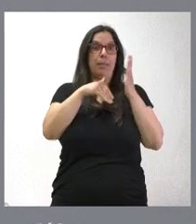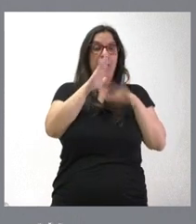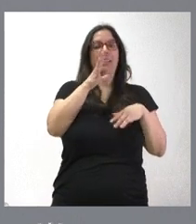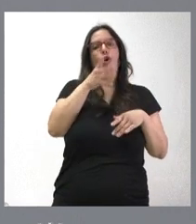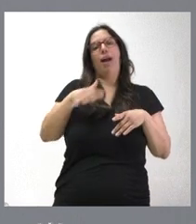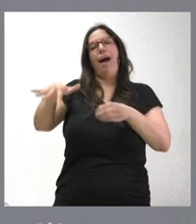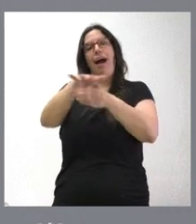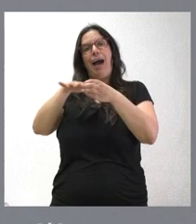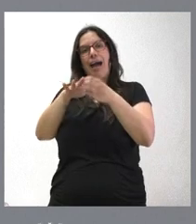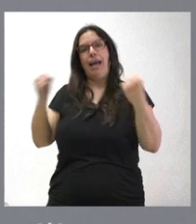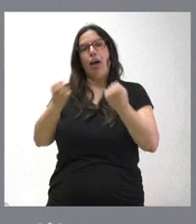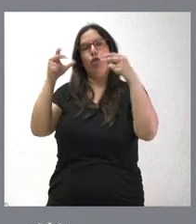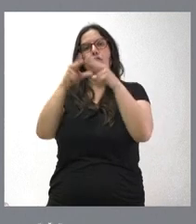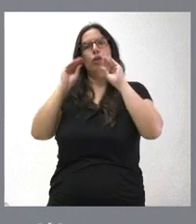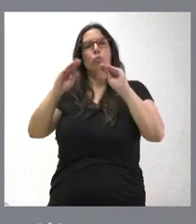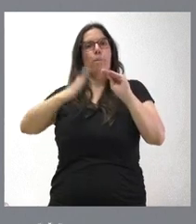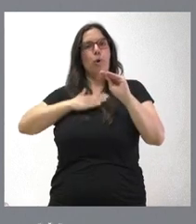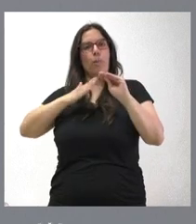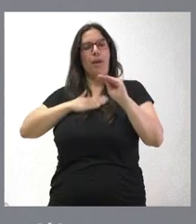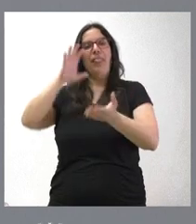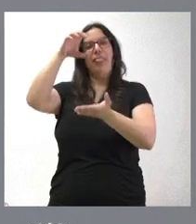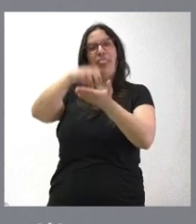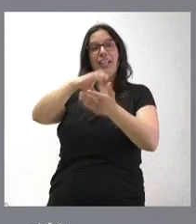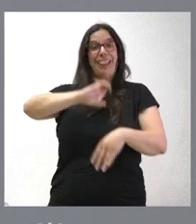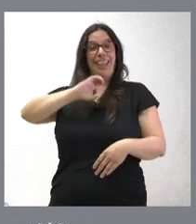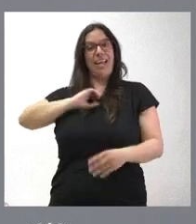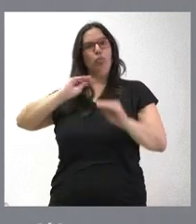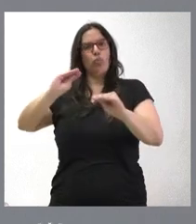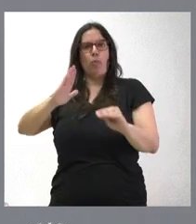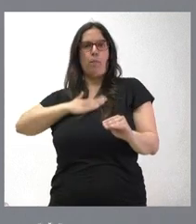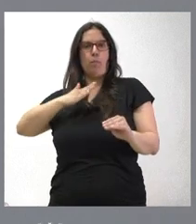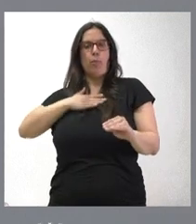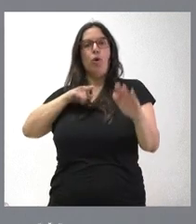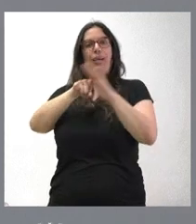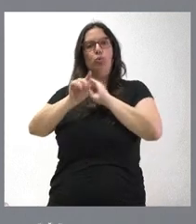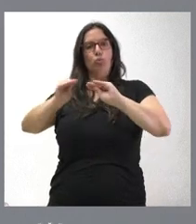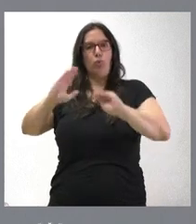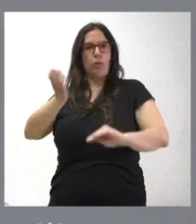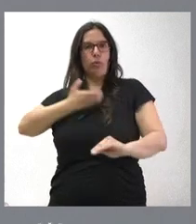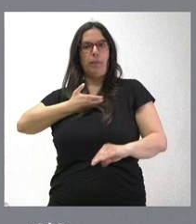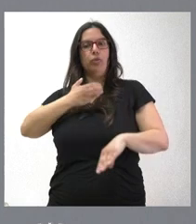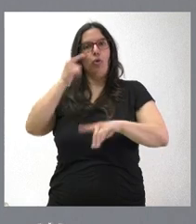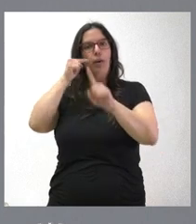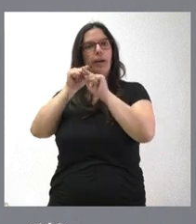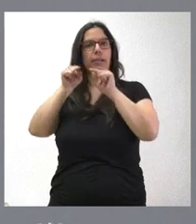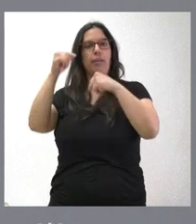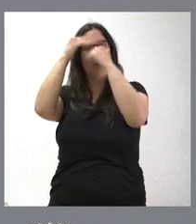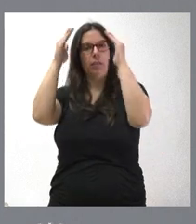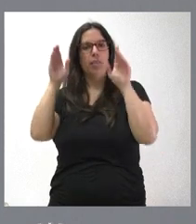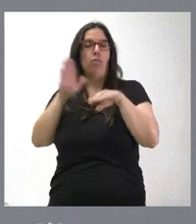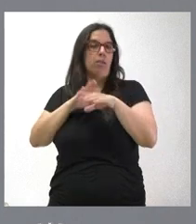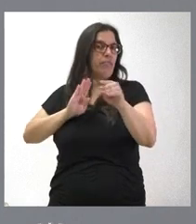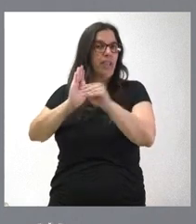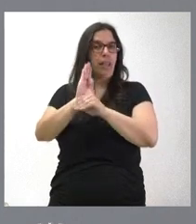un área de acción social propias, un centro de acción social propio gestionado por el Ayuntamiento para esta finalidad y pasará a estar dentro de la